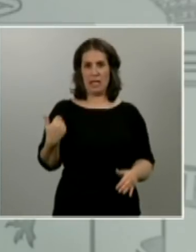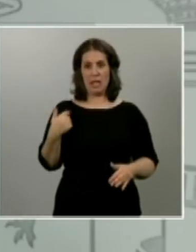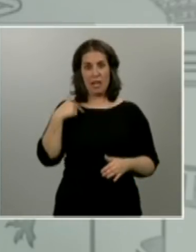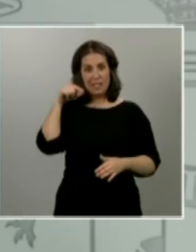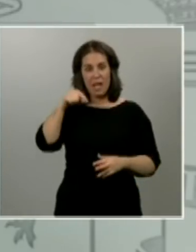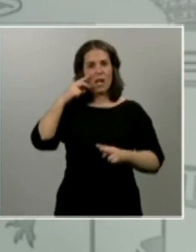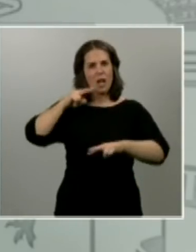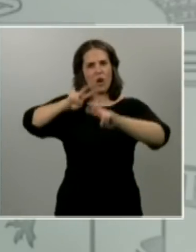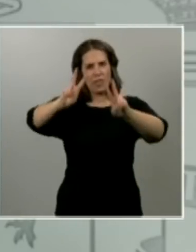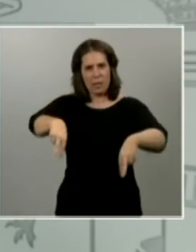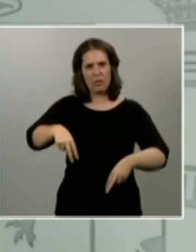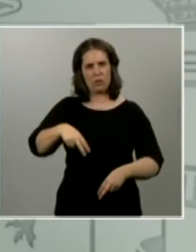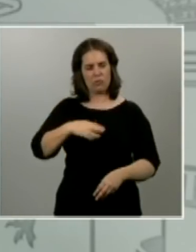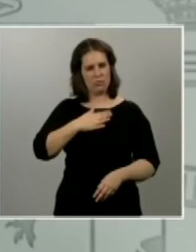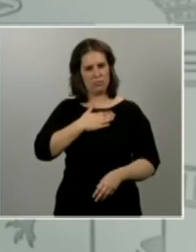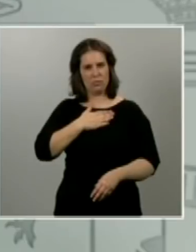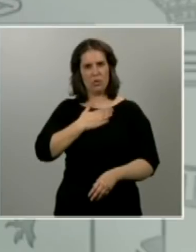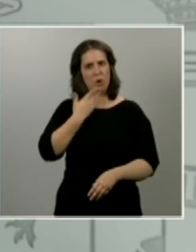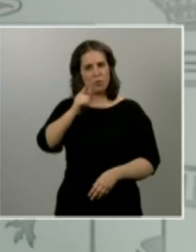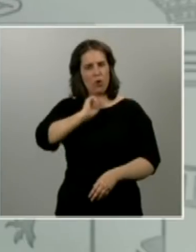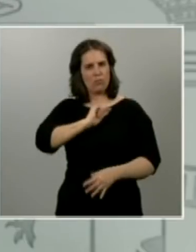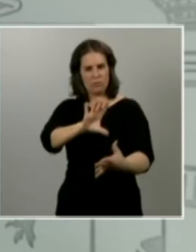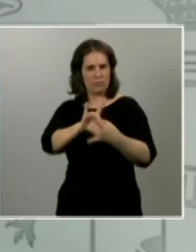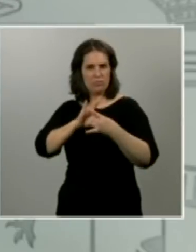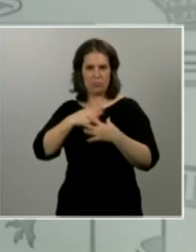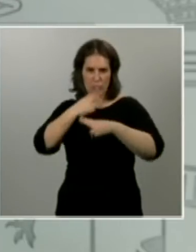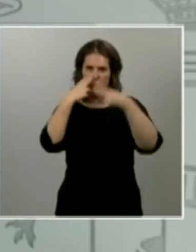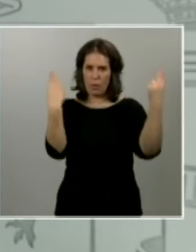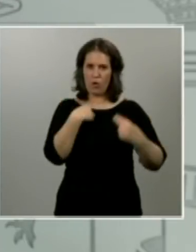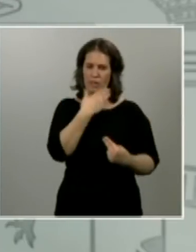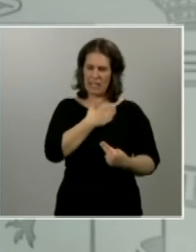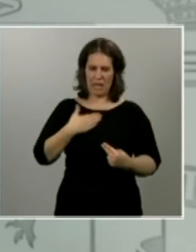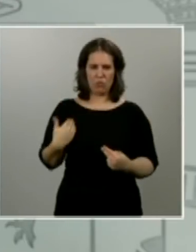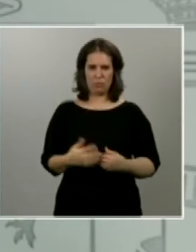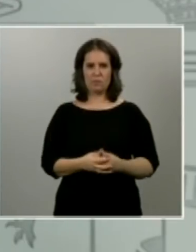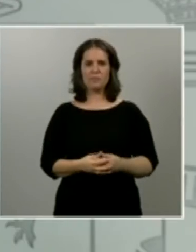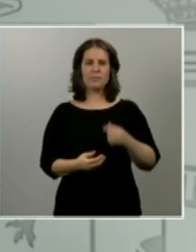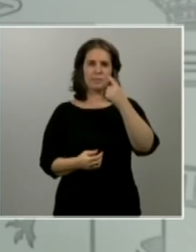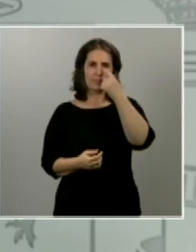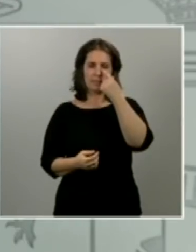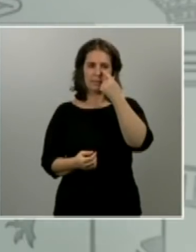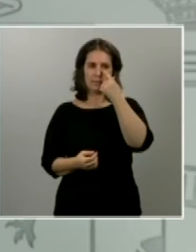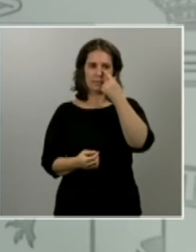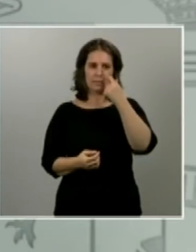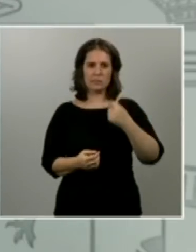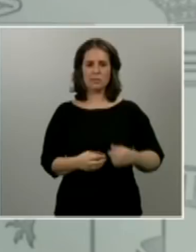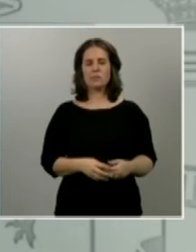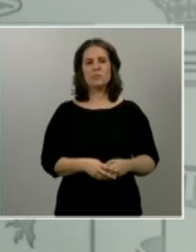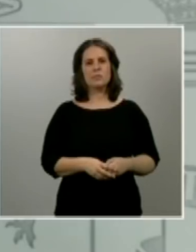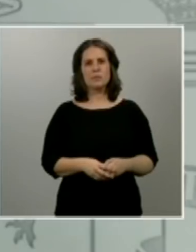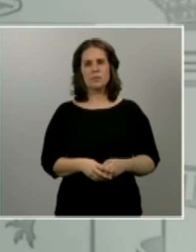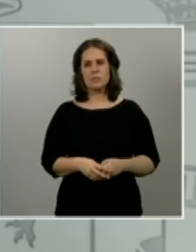sentimos como propio y así lo hacemos público desde el Gobierno de España. Hasta ahora, lo que nos hemos hecho ha sido concentrar